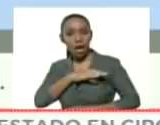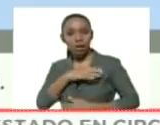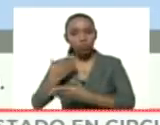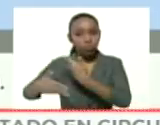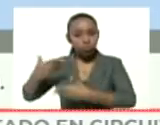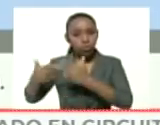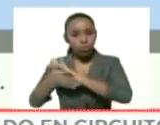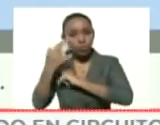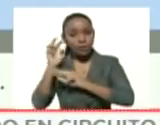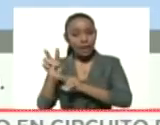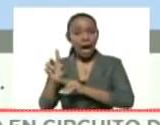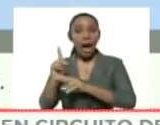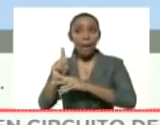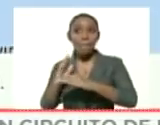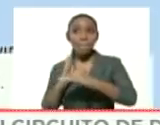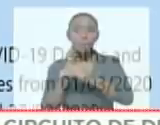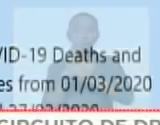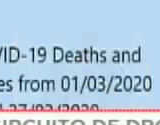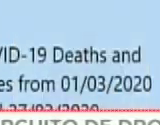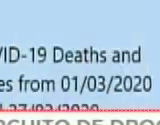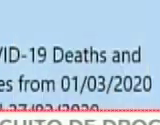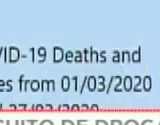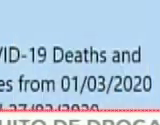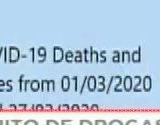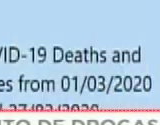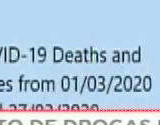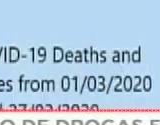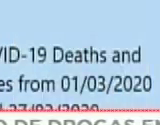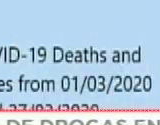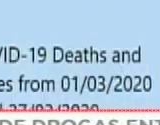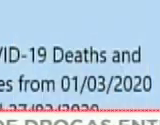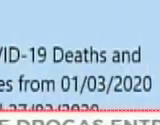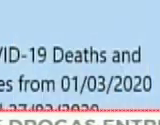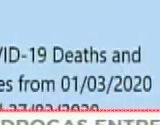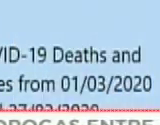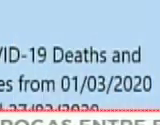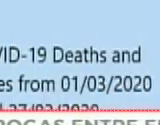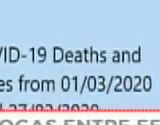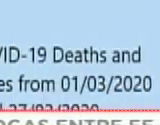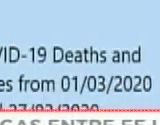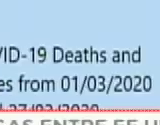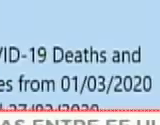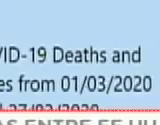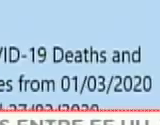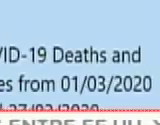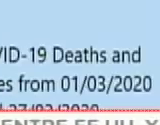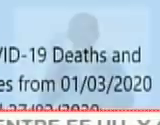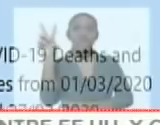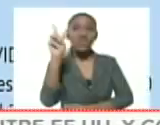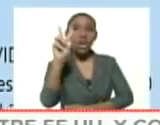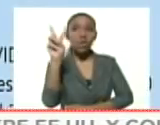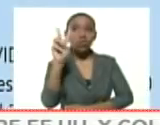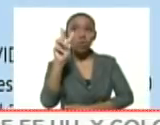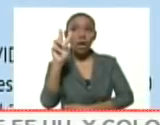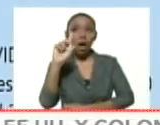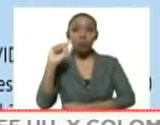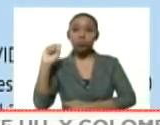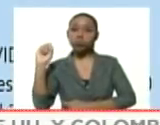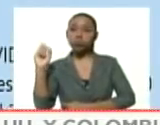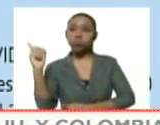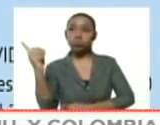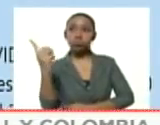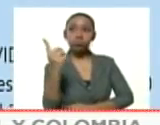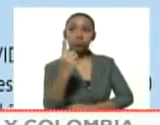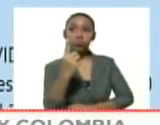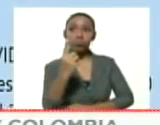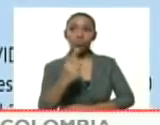Allí ya se detiene el mapa interactivo. Si ustedes ven, Venezuela está rodeada prácticamente